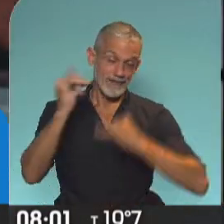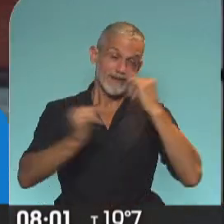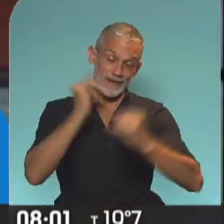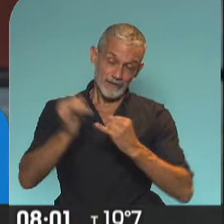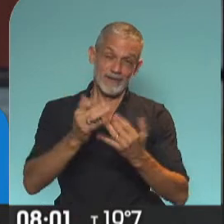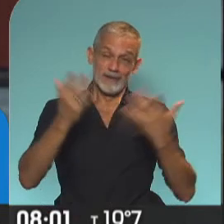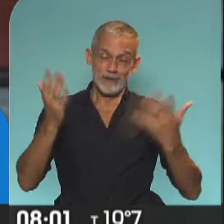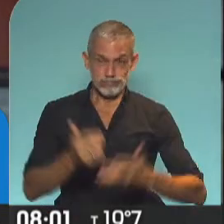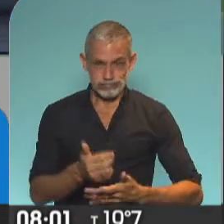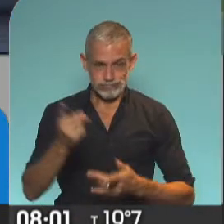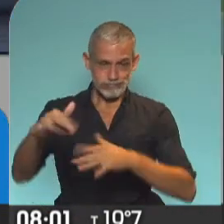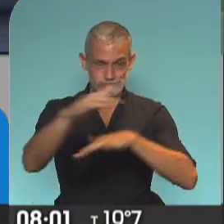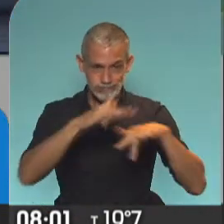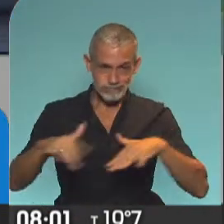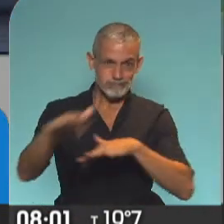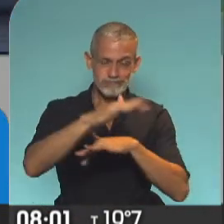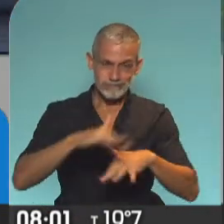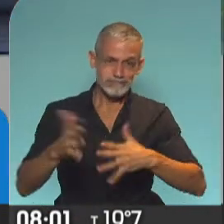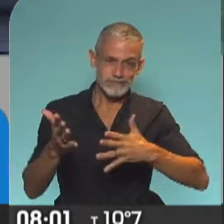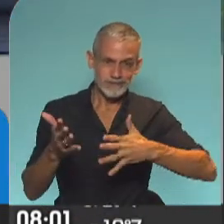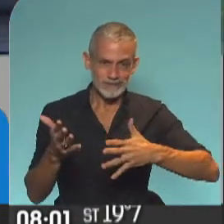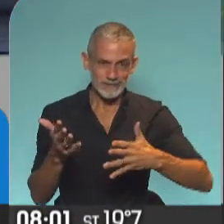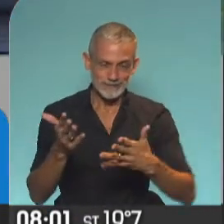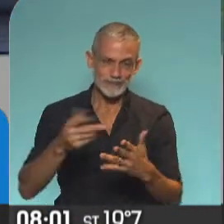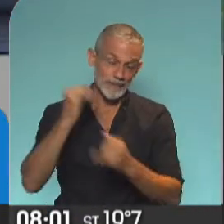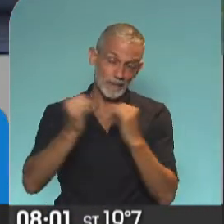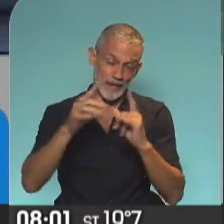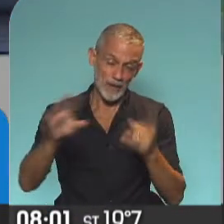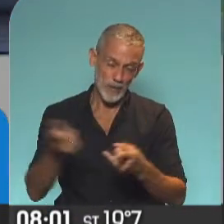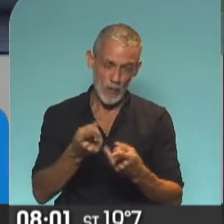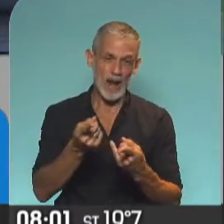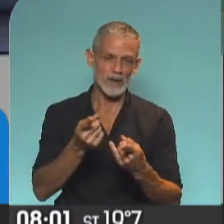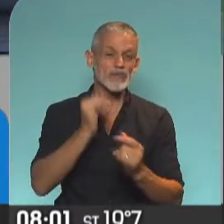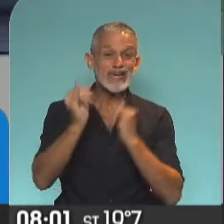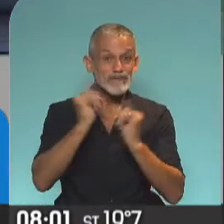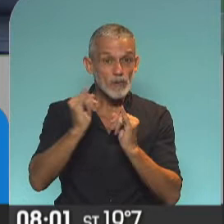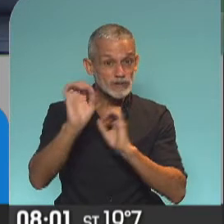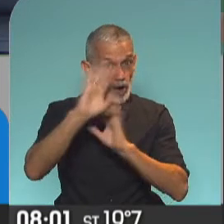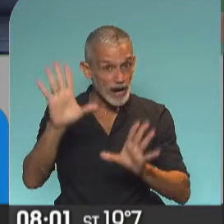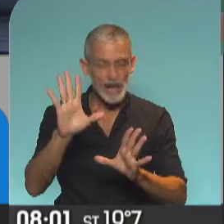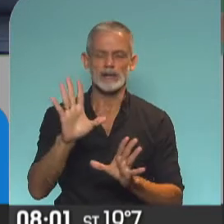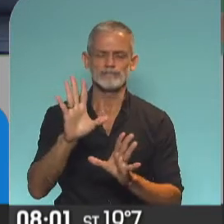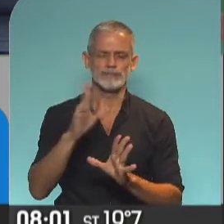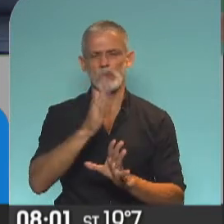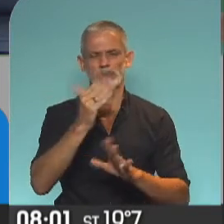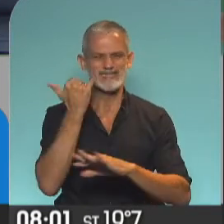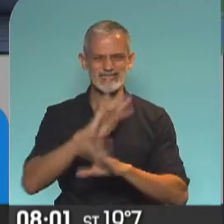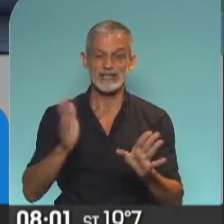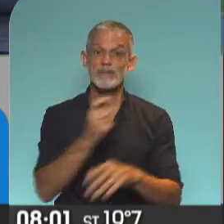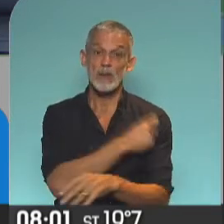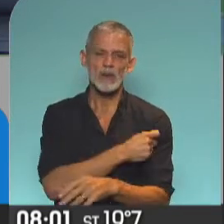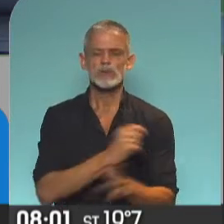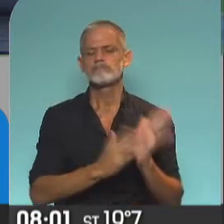algunas cosas que son mitos y la verdad es que también se derriban con buena información. La vacuna ha demostrado